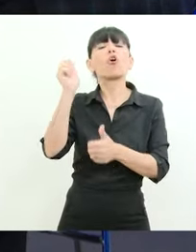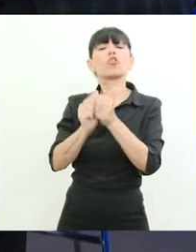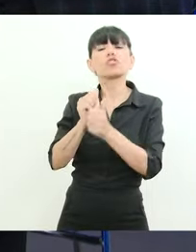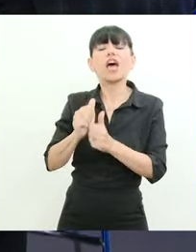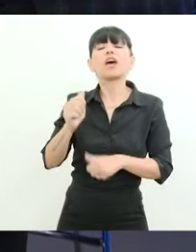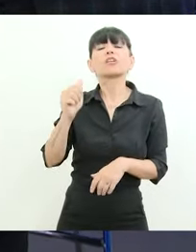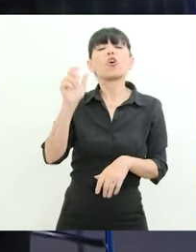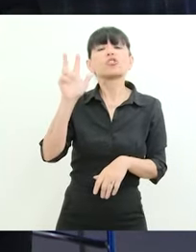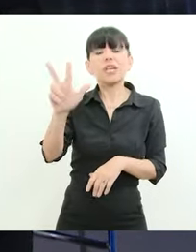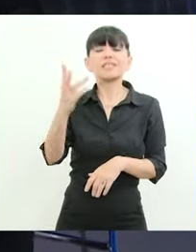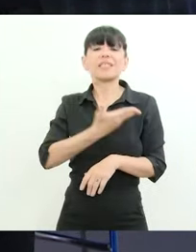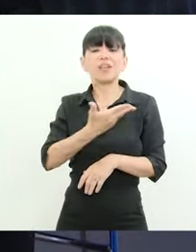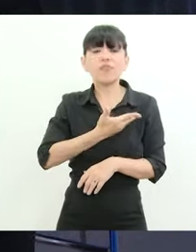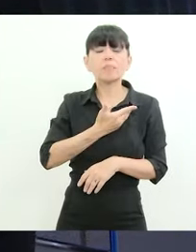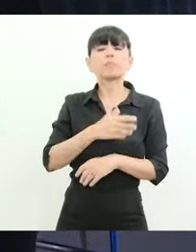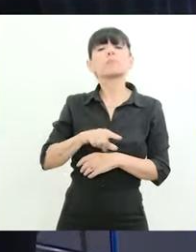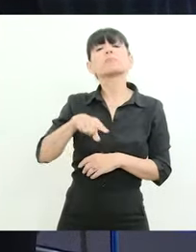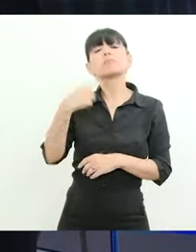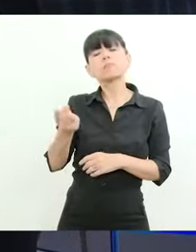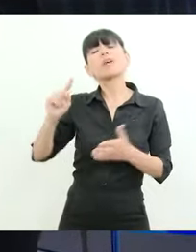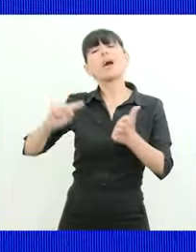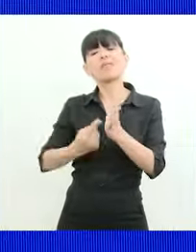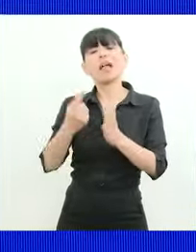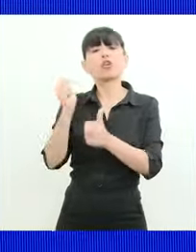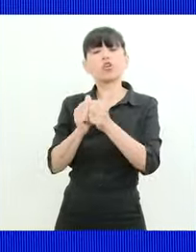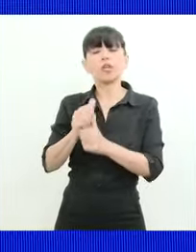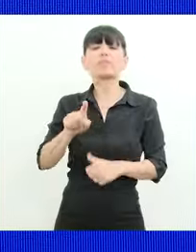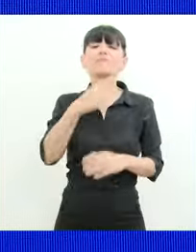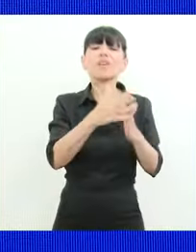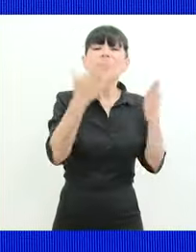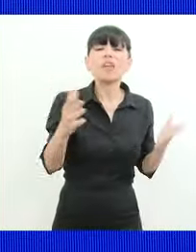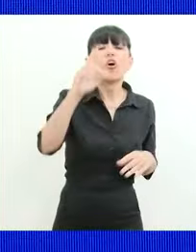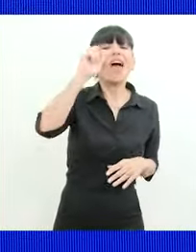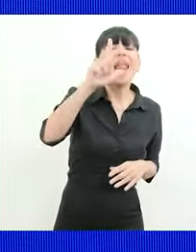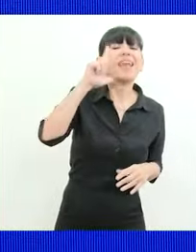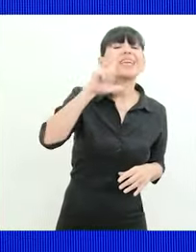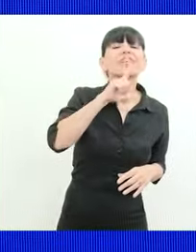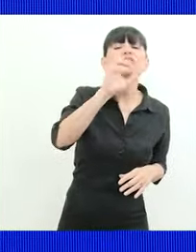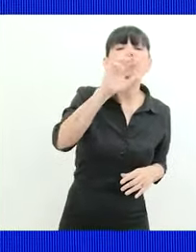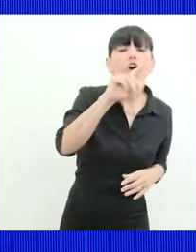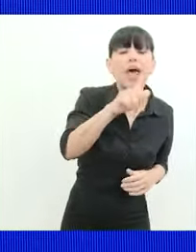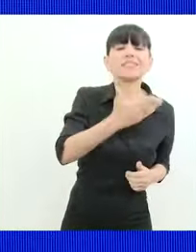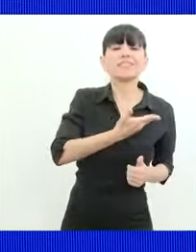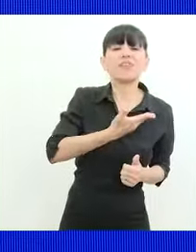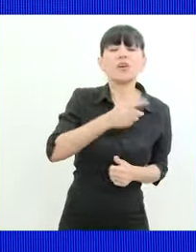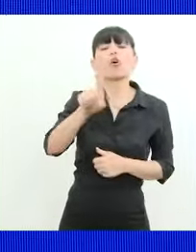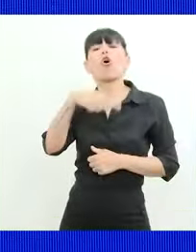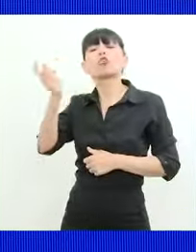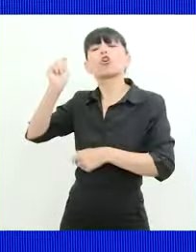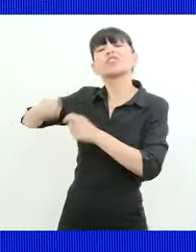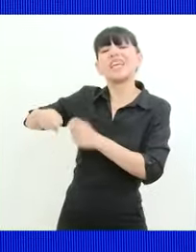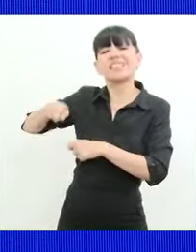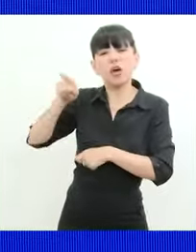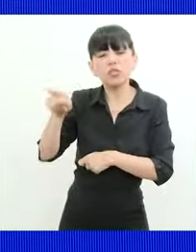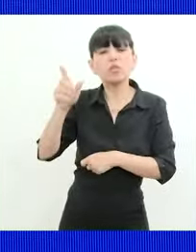de Santa Fe canal 3 de Santa Fe y la Capital de Rosario diario El Litoral de Santa Fe diario El Liberal de Santiago del Estero